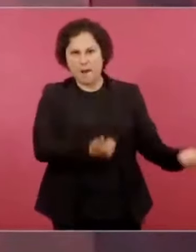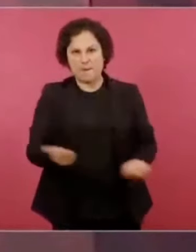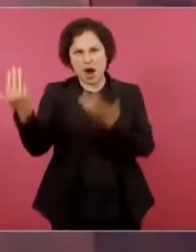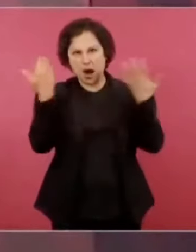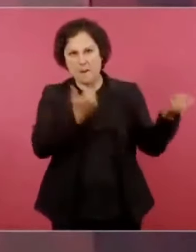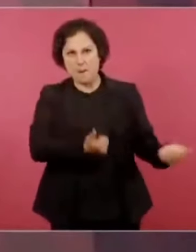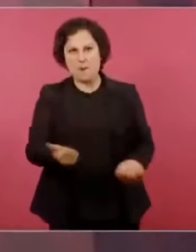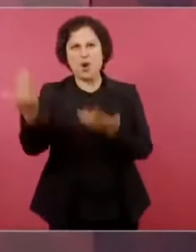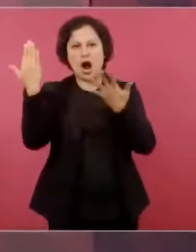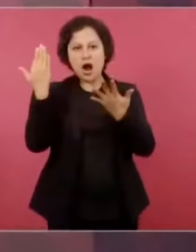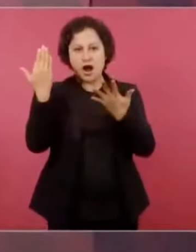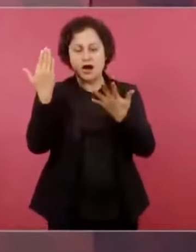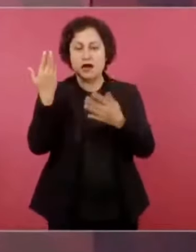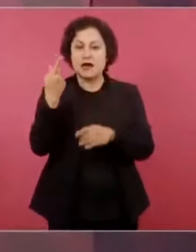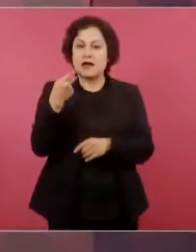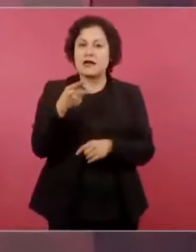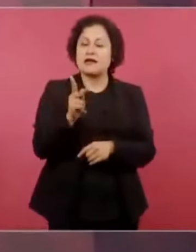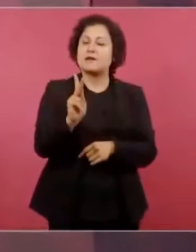se ha extraído